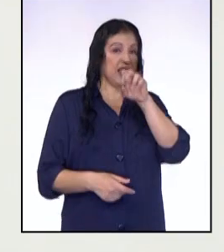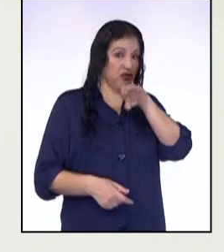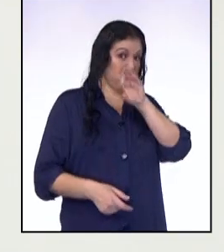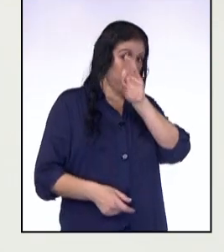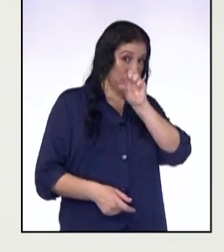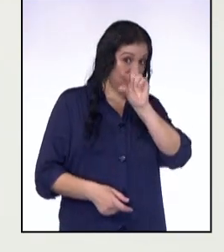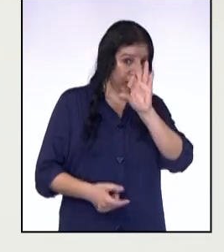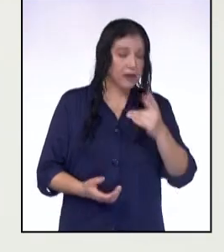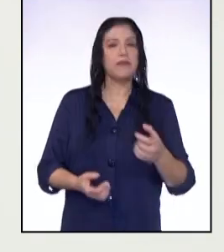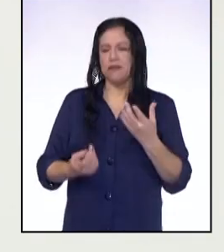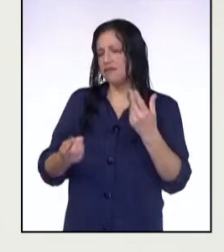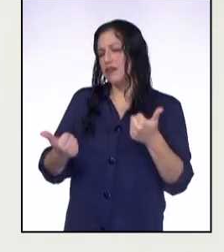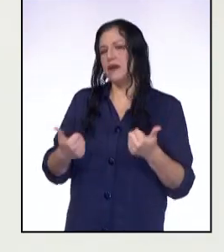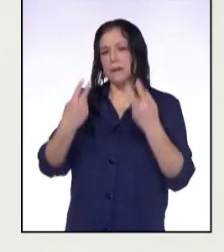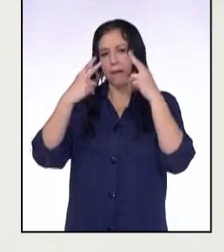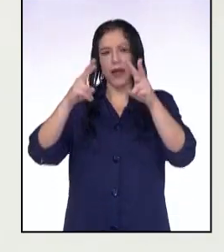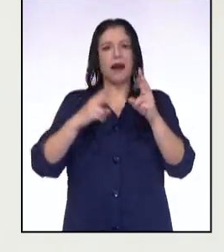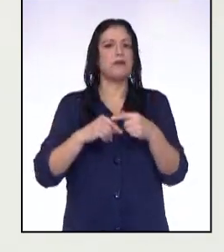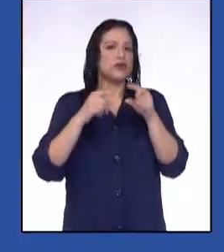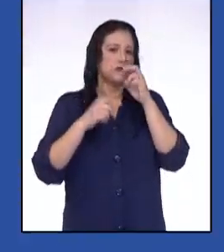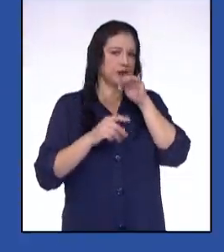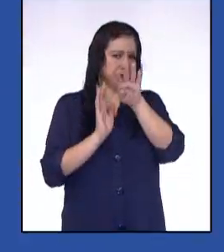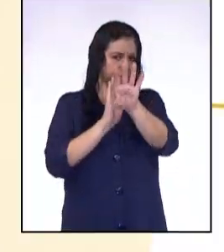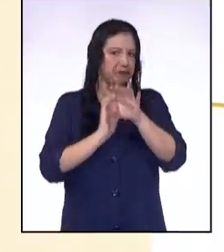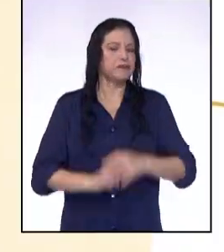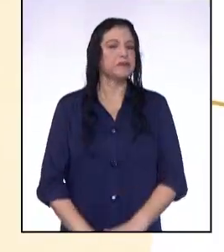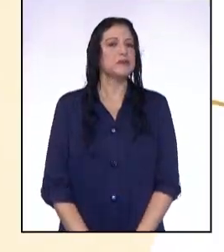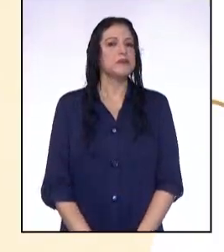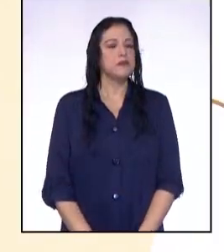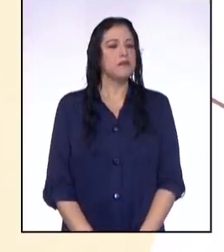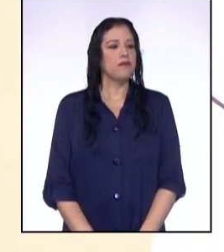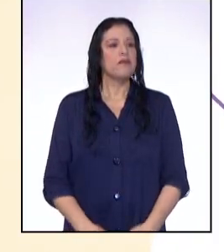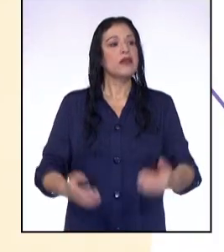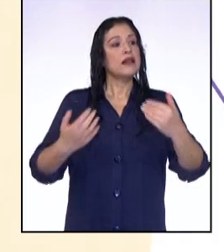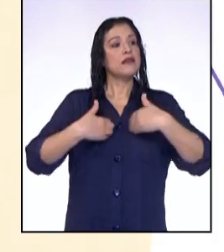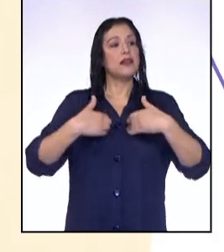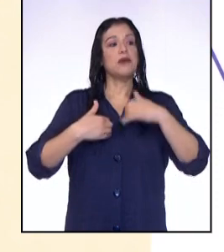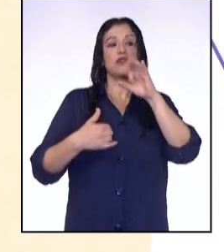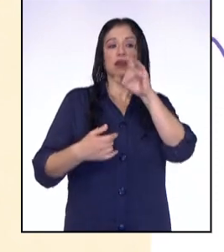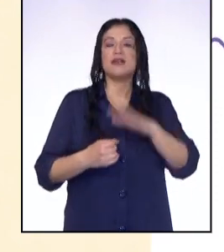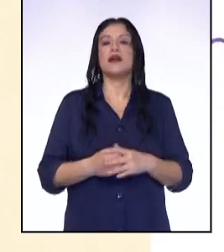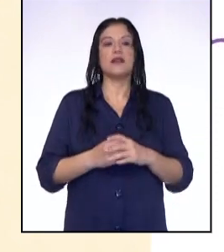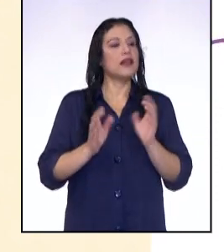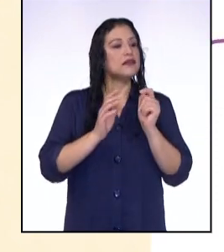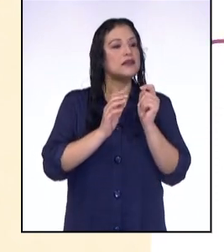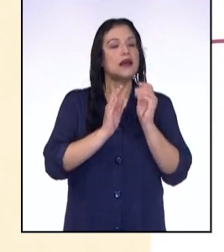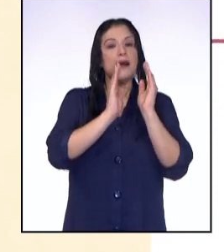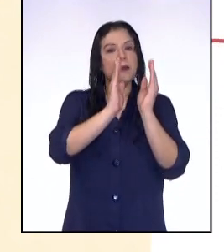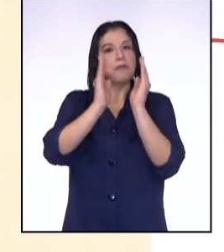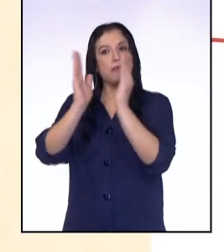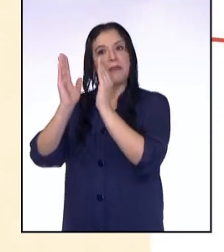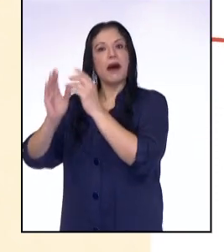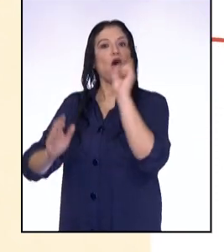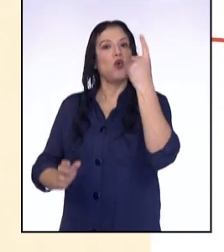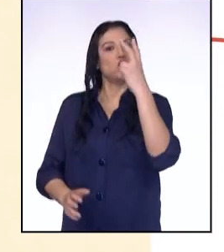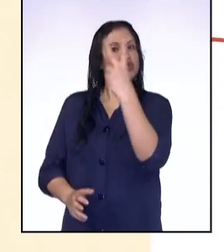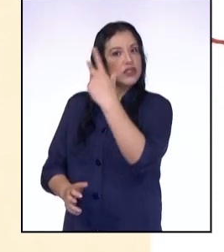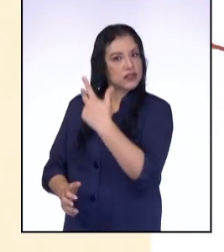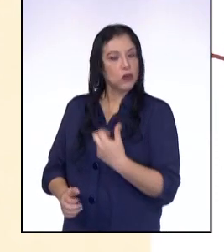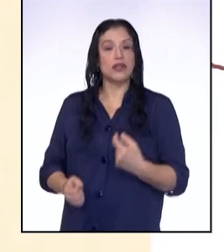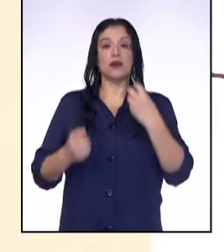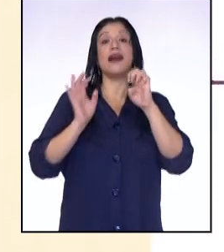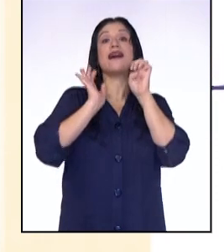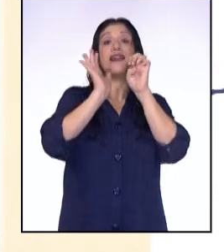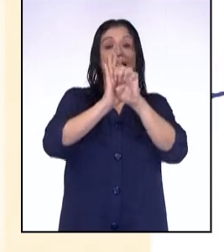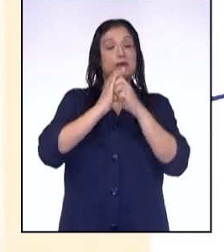Por supuesto. Veamos la siguiente diapositiva. Tenemos la infografía secuencial, que representa una secuencia. En el